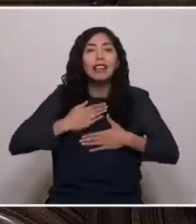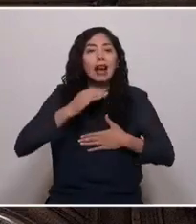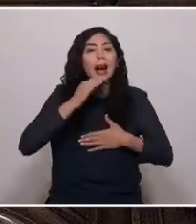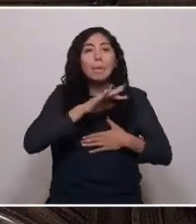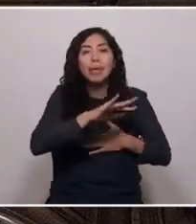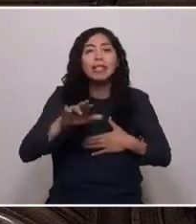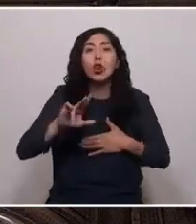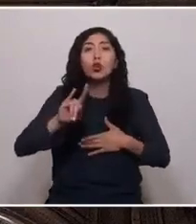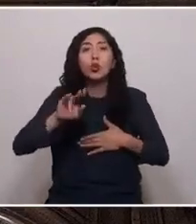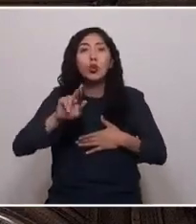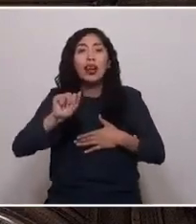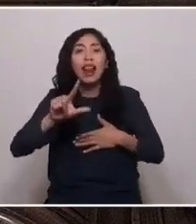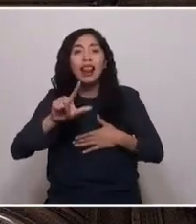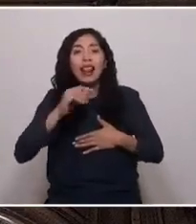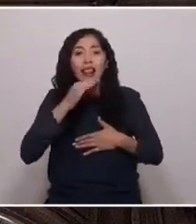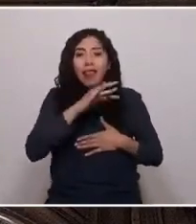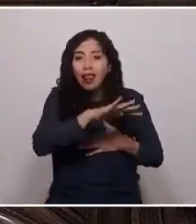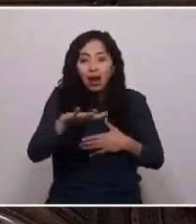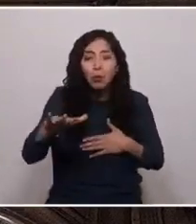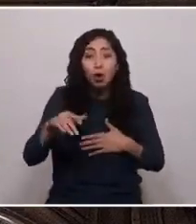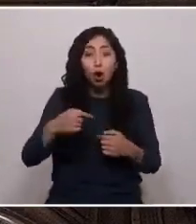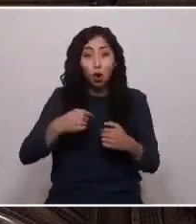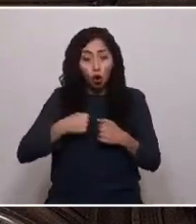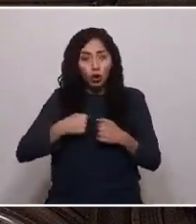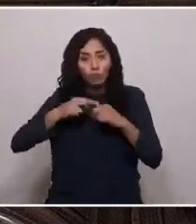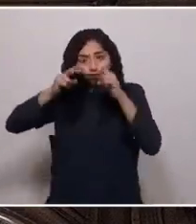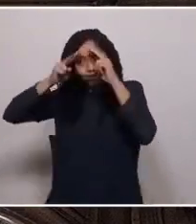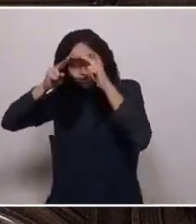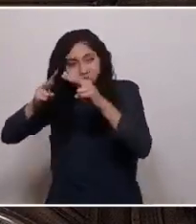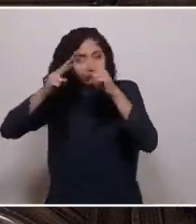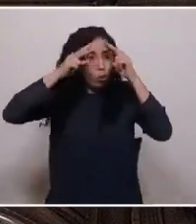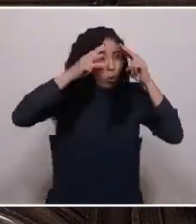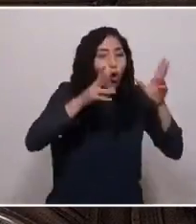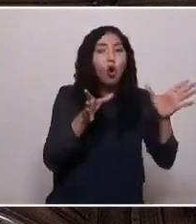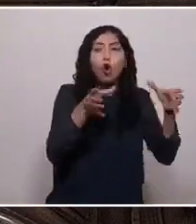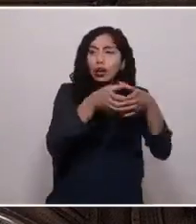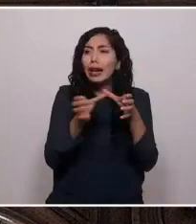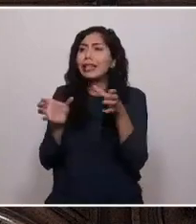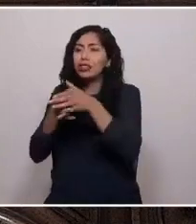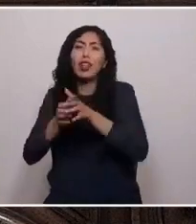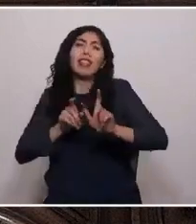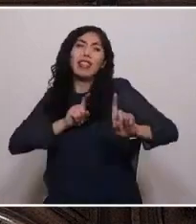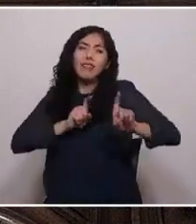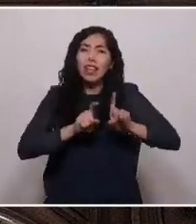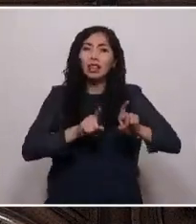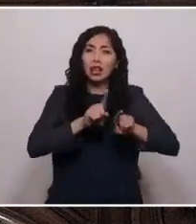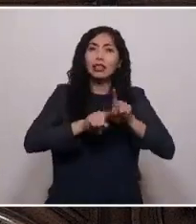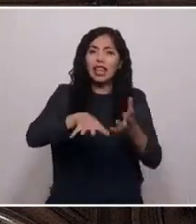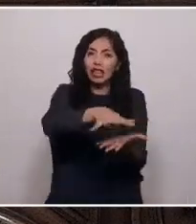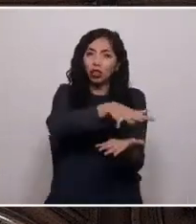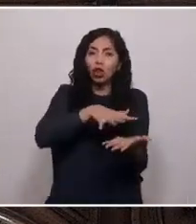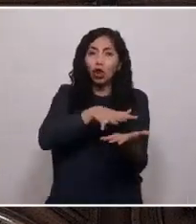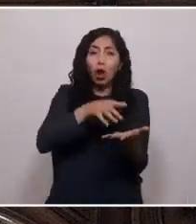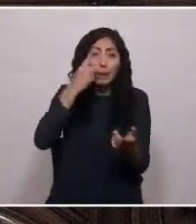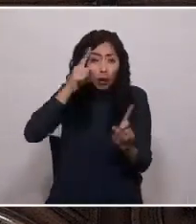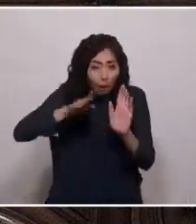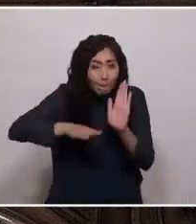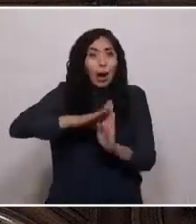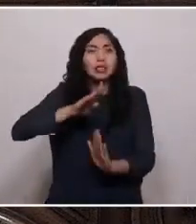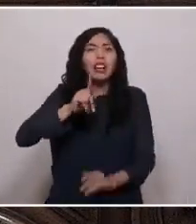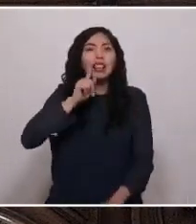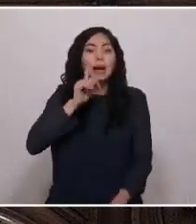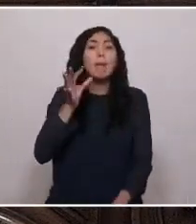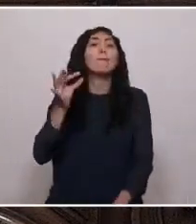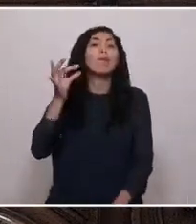Hoy quiero honrar a las organizaciones que defienden su territorio, pero sobre todo a la mujer